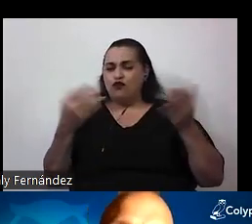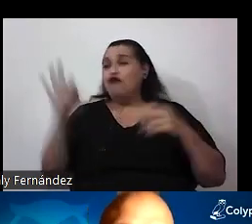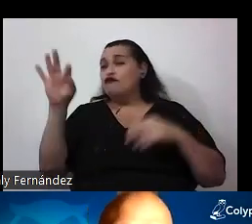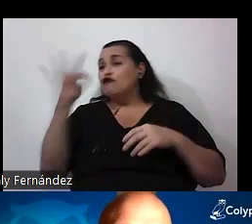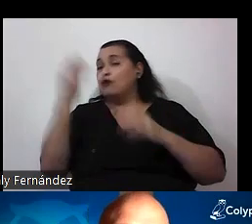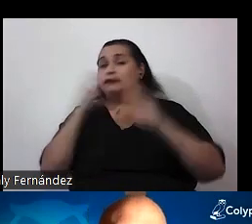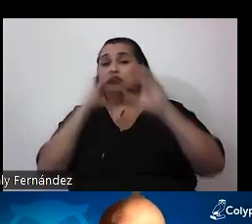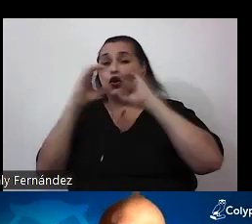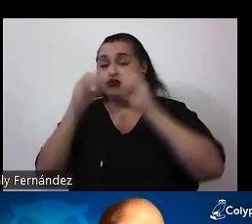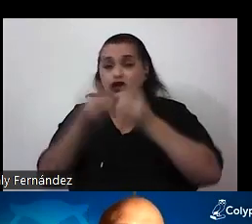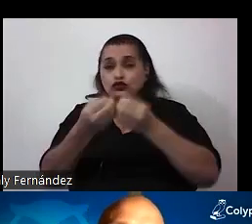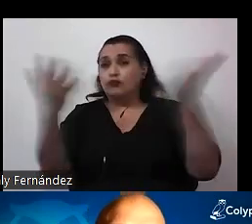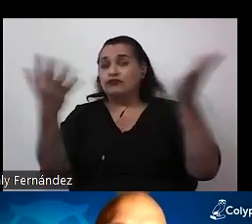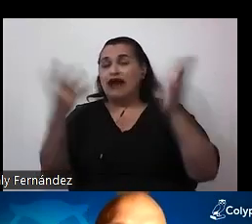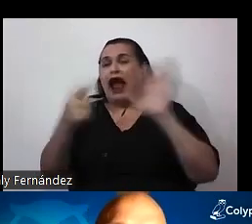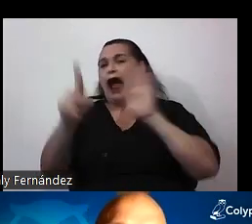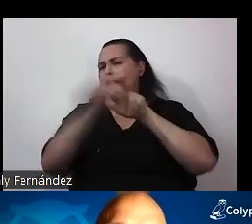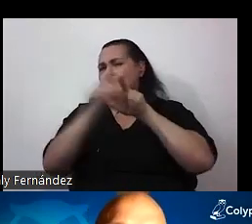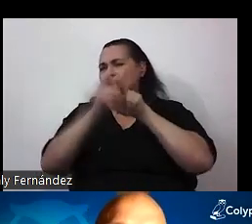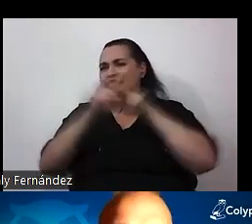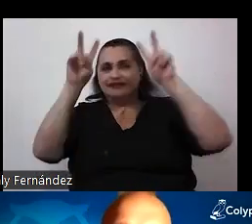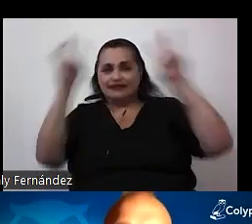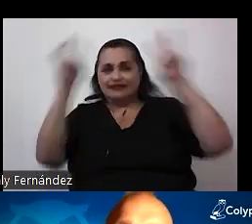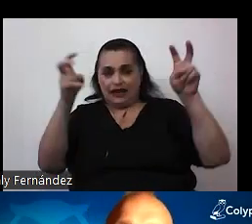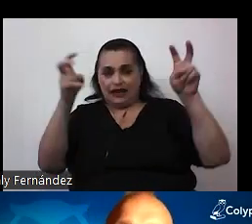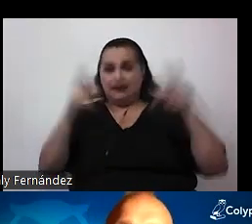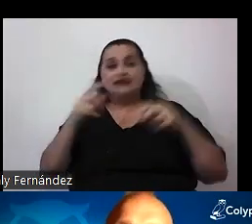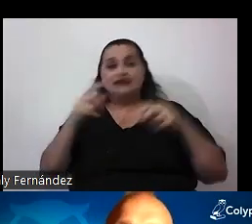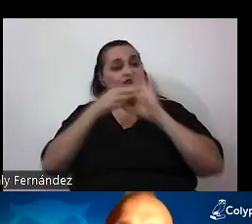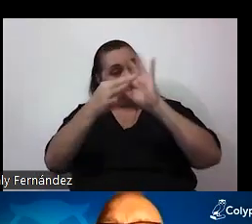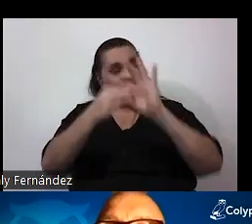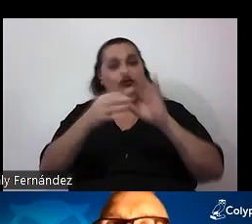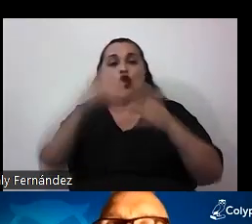aparecen temáticas problemáticas que tienen que ver con contenidos específicos.